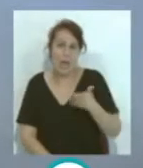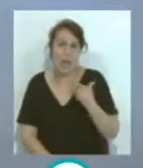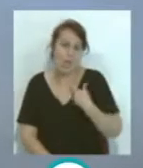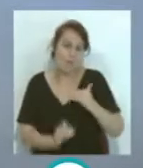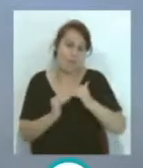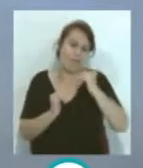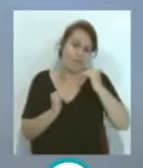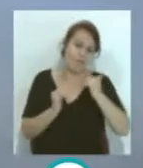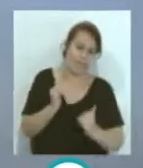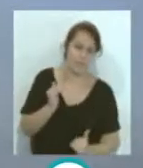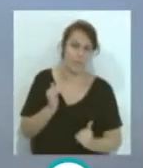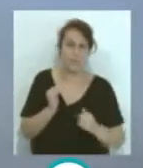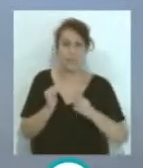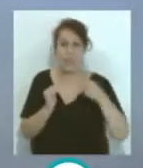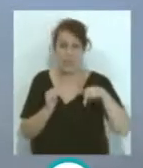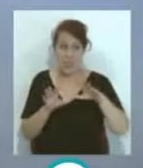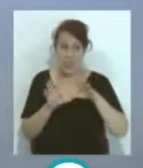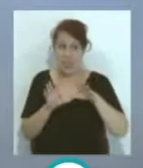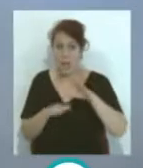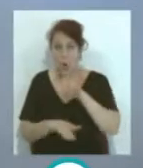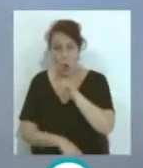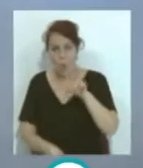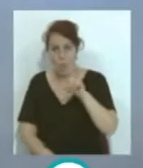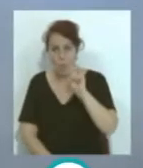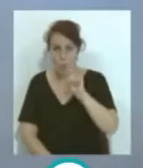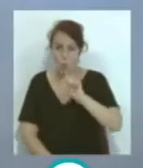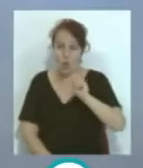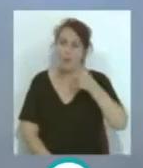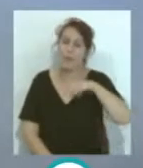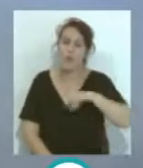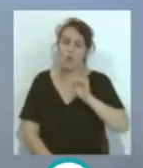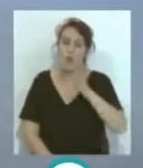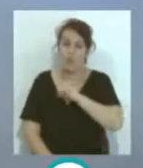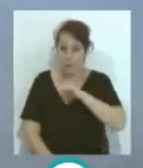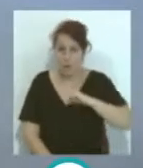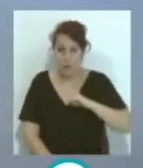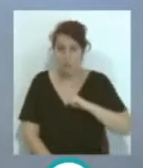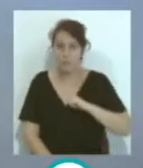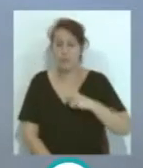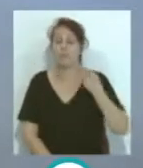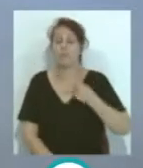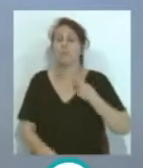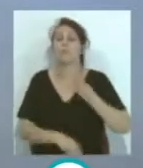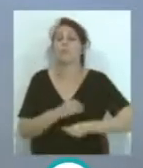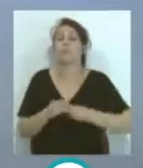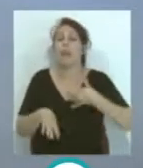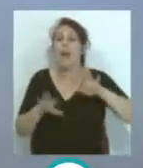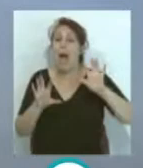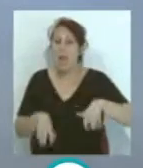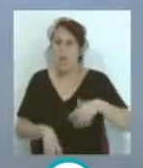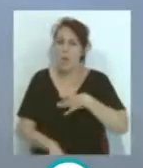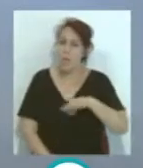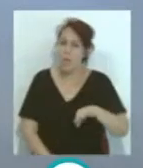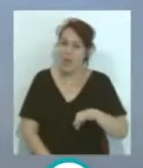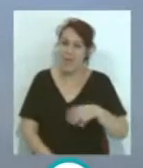inferioridad... ...no solamente en esos... ...10 y 11 puntos... ...sino también en el gol particular... ...y esto hace que... ...el Cádiz ya pueda